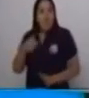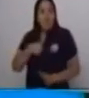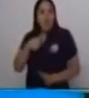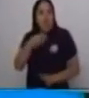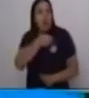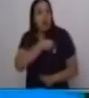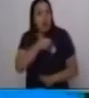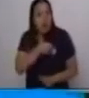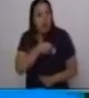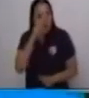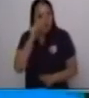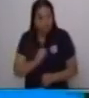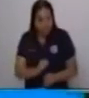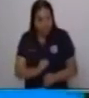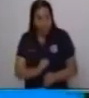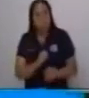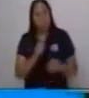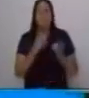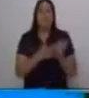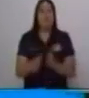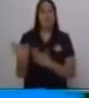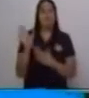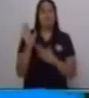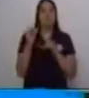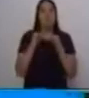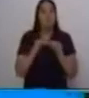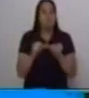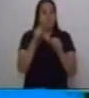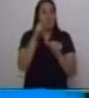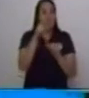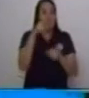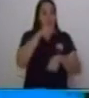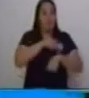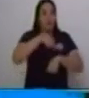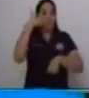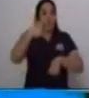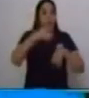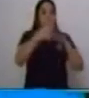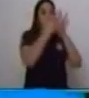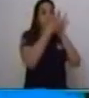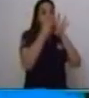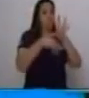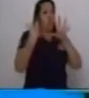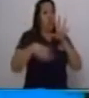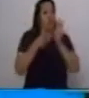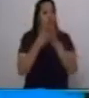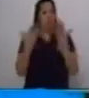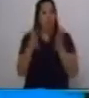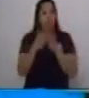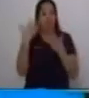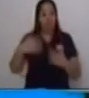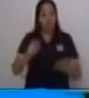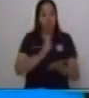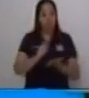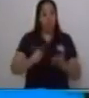vamos a continuar vamos a dar un tiempo para que tú puedas copiar los ejemplos en tu cuaderno